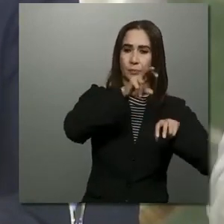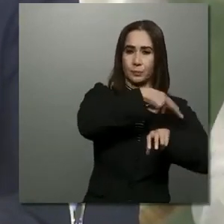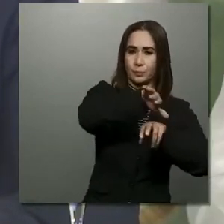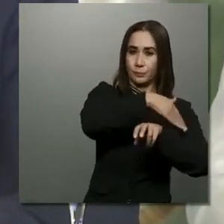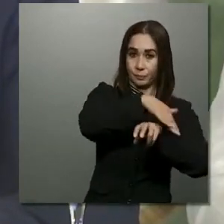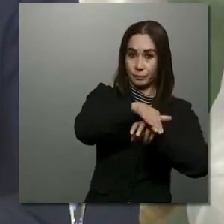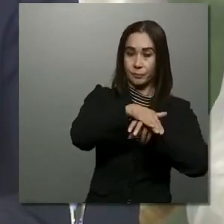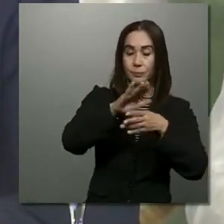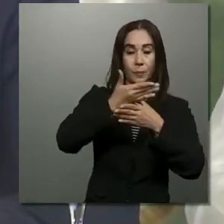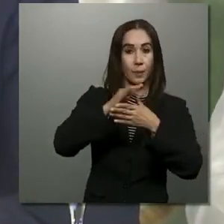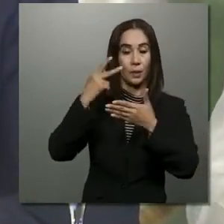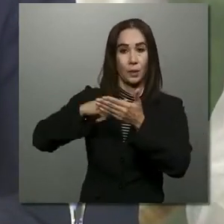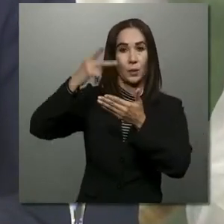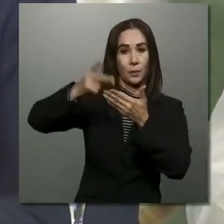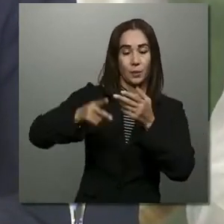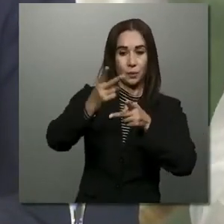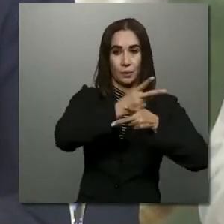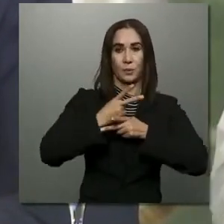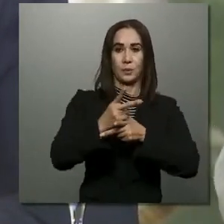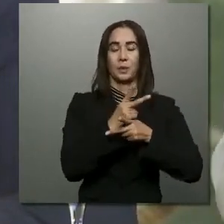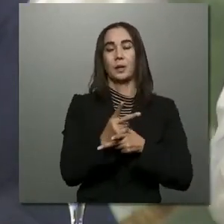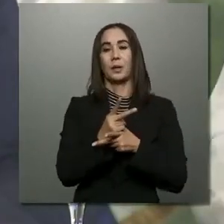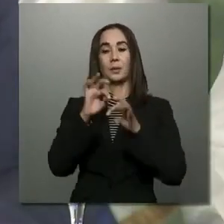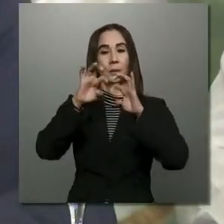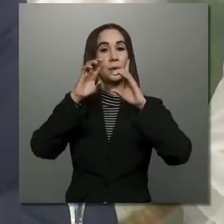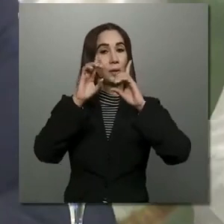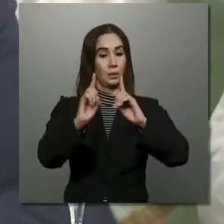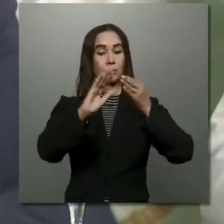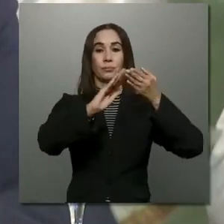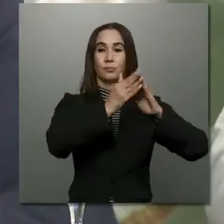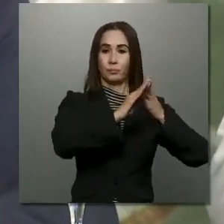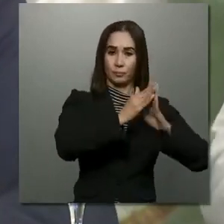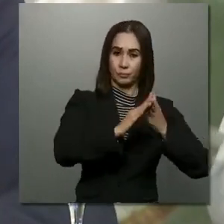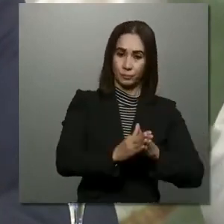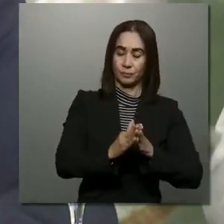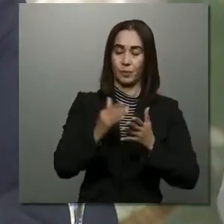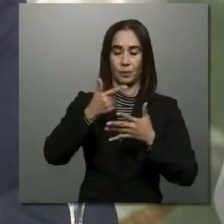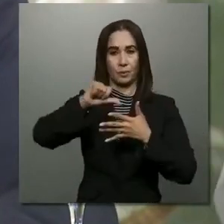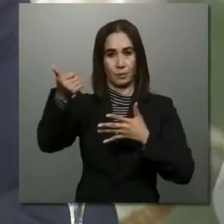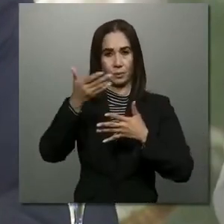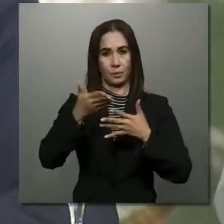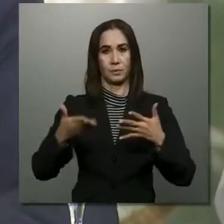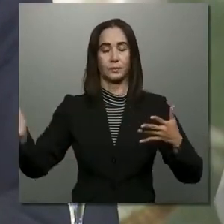participación en proyectos de prevención, educación comunitaria, entre otras.